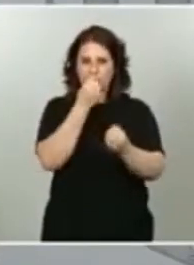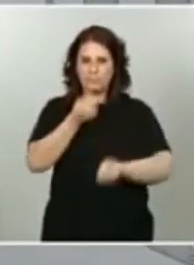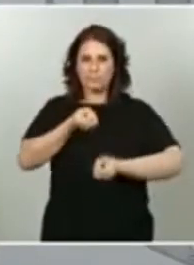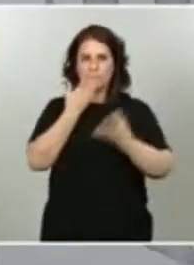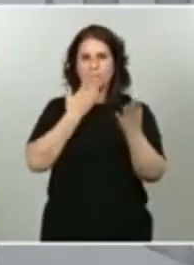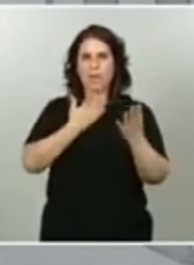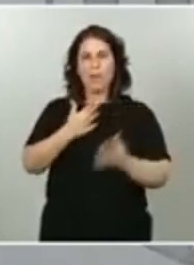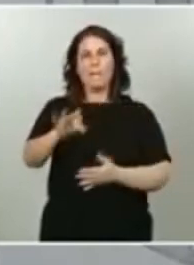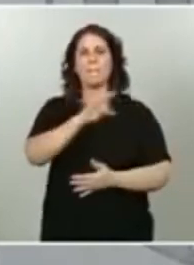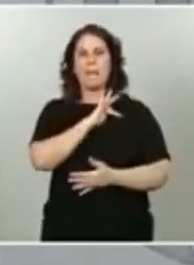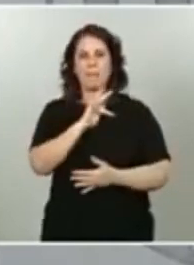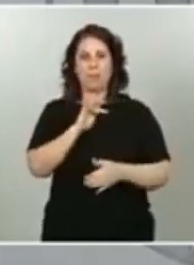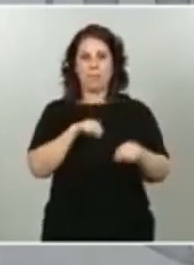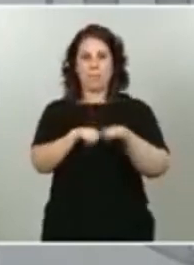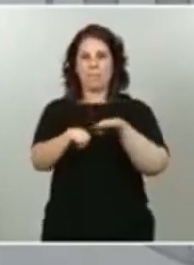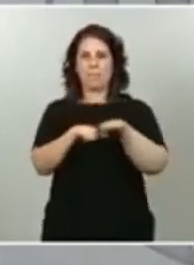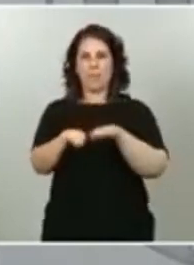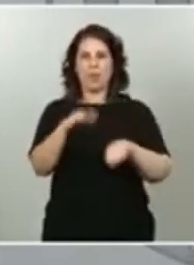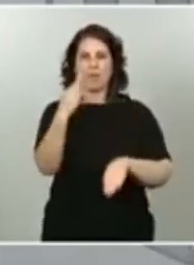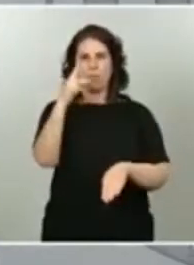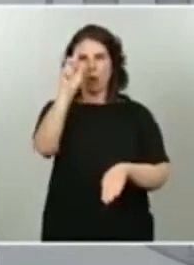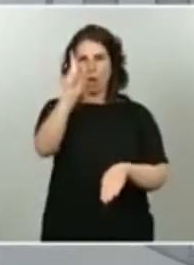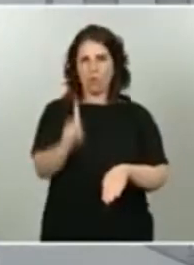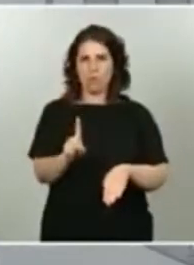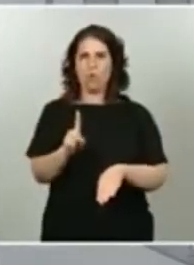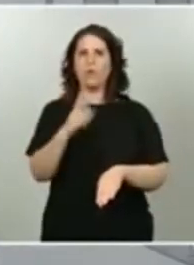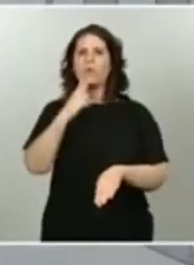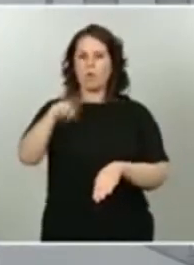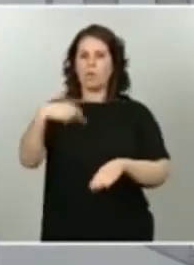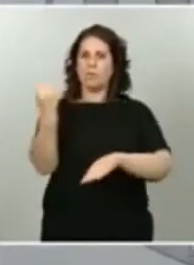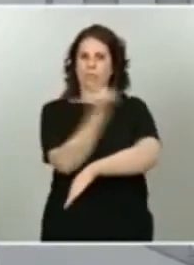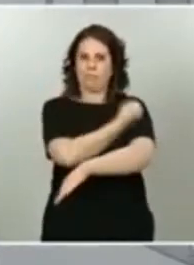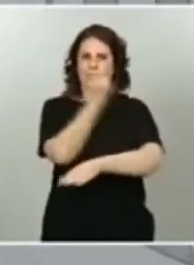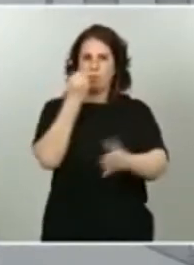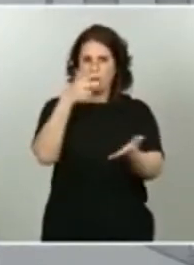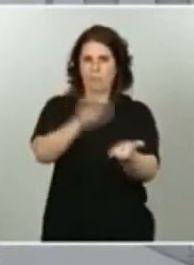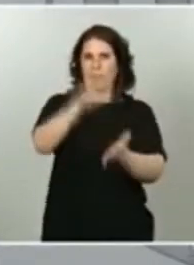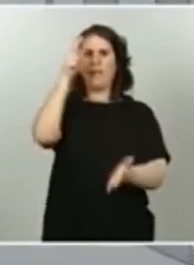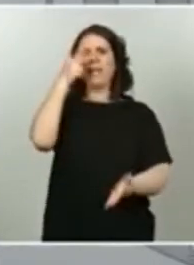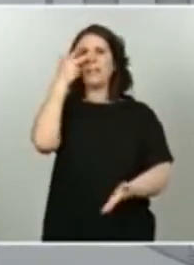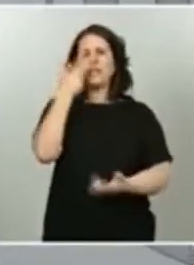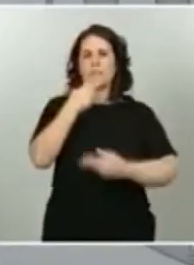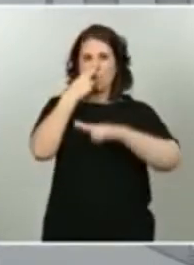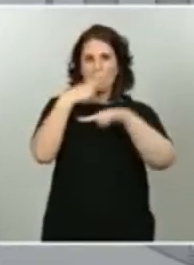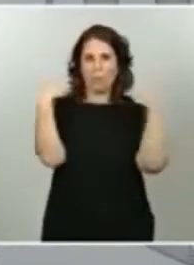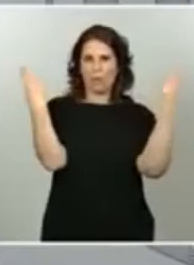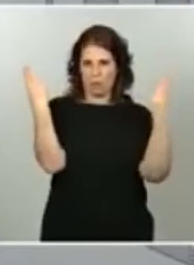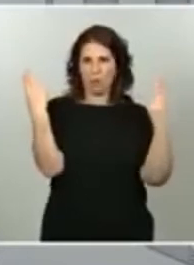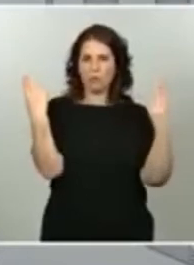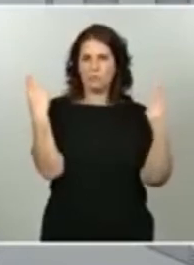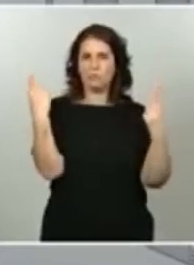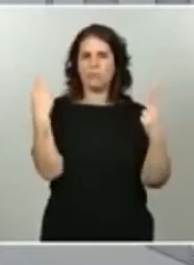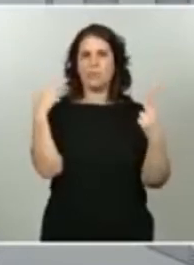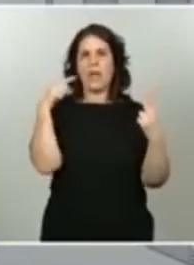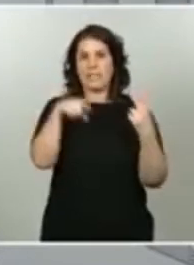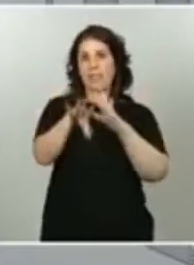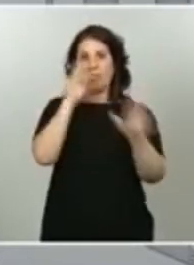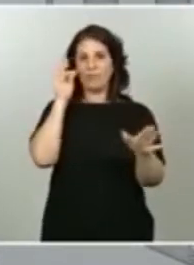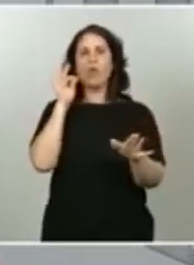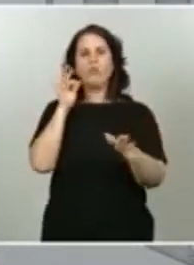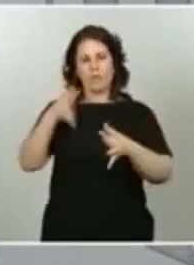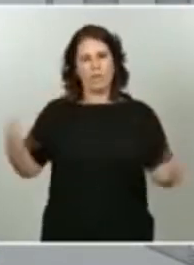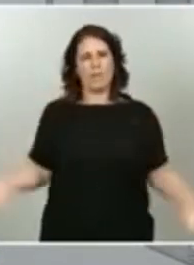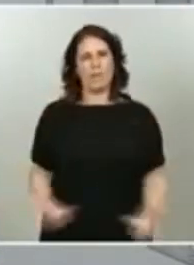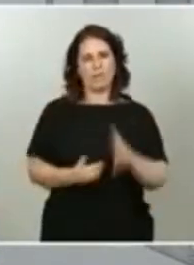Fórmula 1 como acontecimiento de interés público. Es una decisión que va a suponer un impulso a un evento que tiene